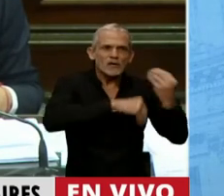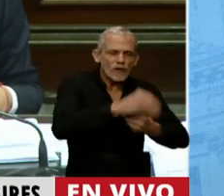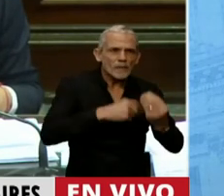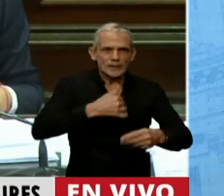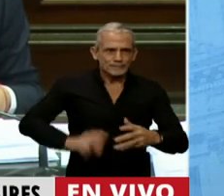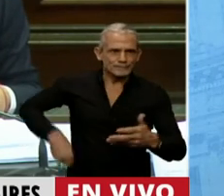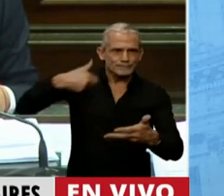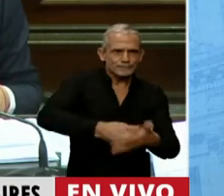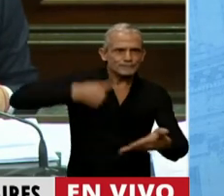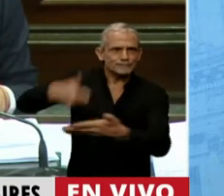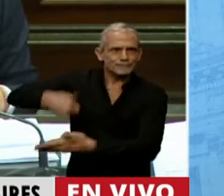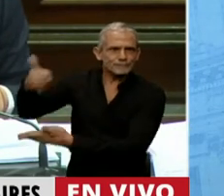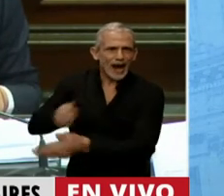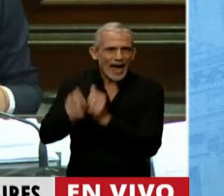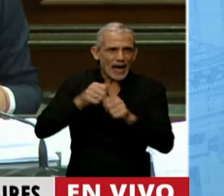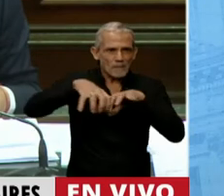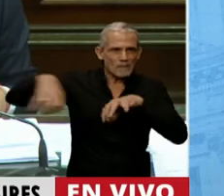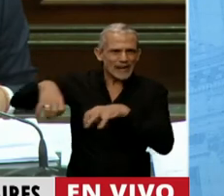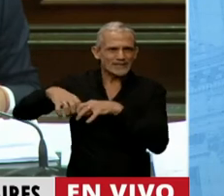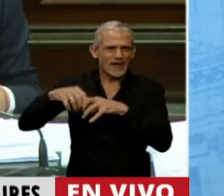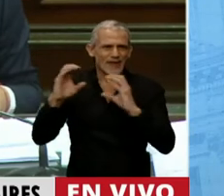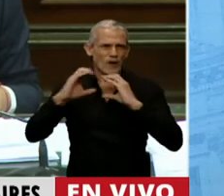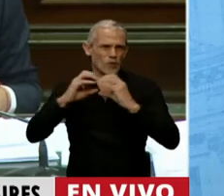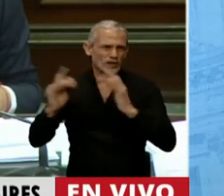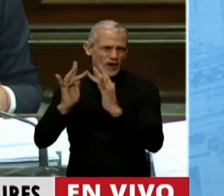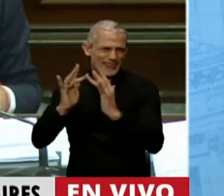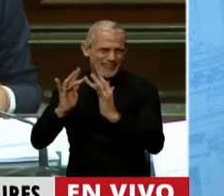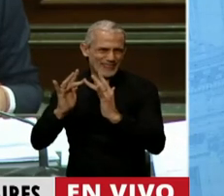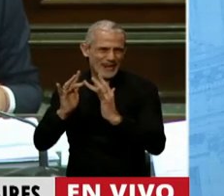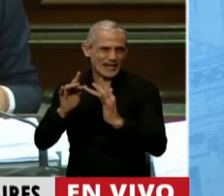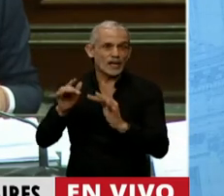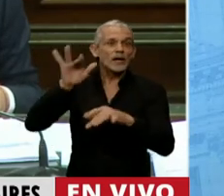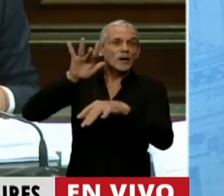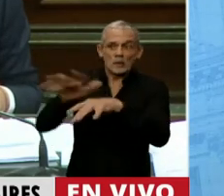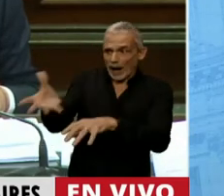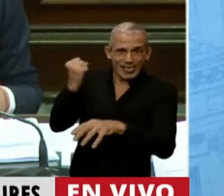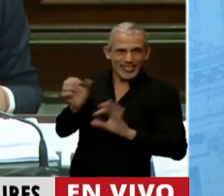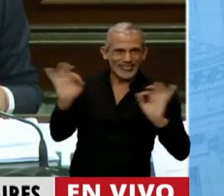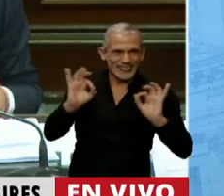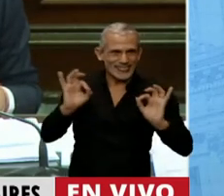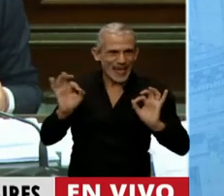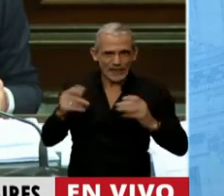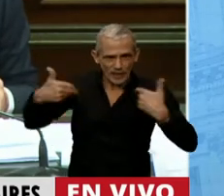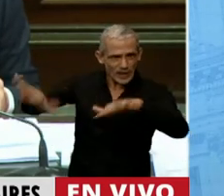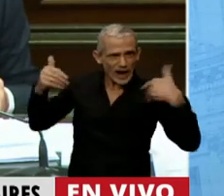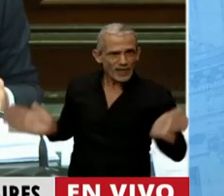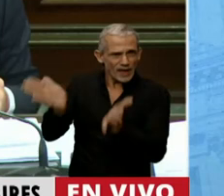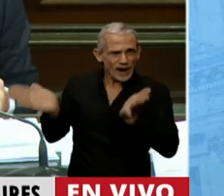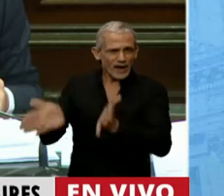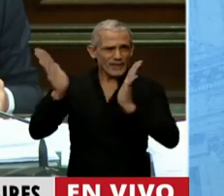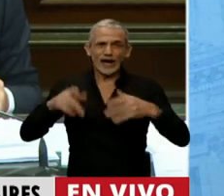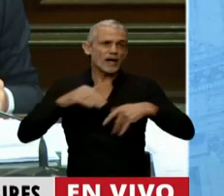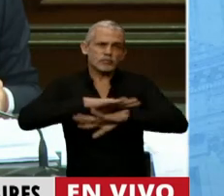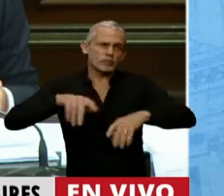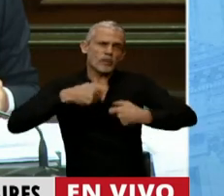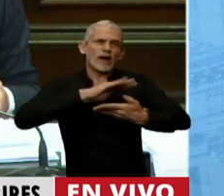financiando el negocio de las empresas de telecomunicación a las que no les tocan un pelo. Y como si fuera poco, no solo no han provisto. Los